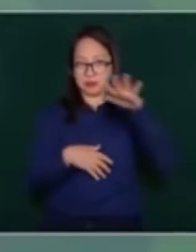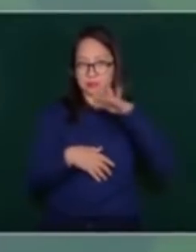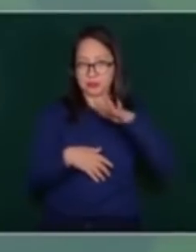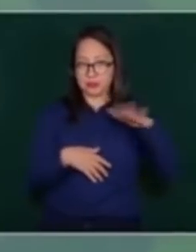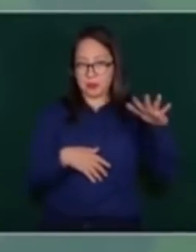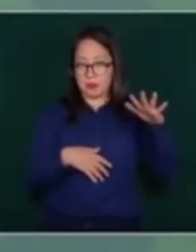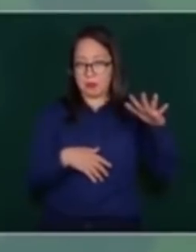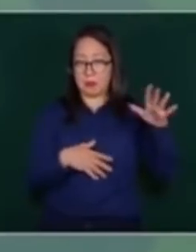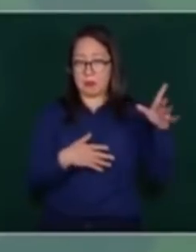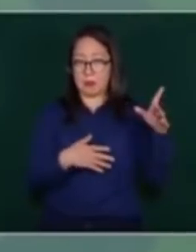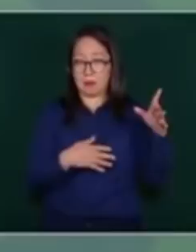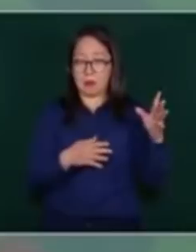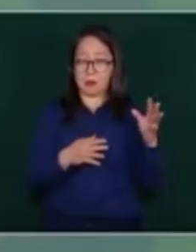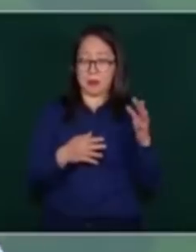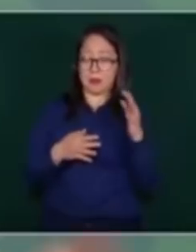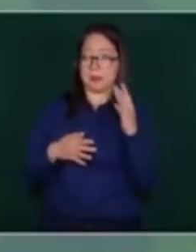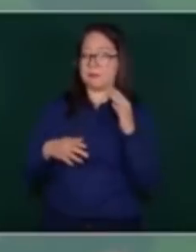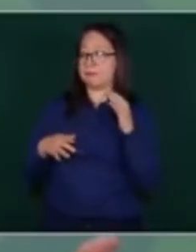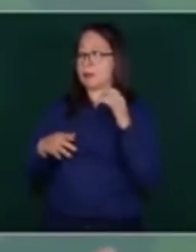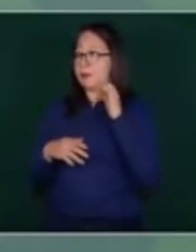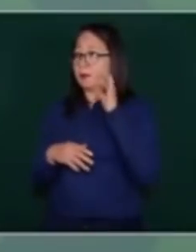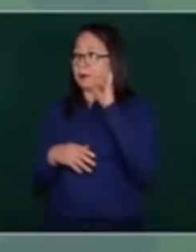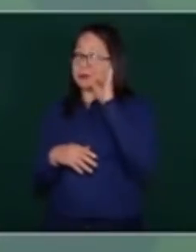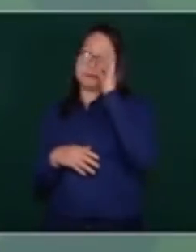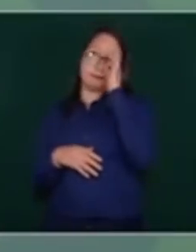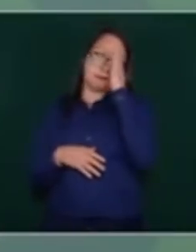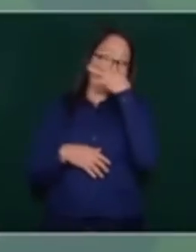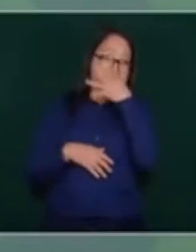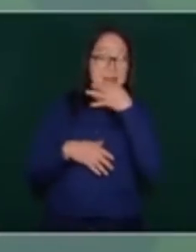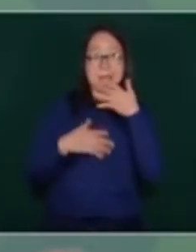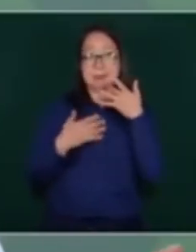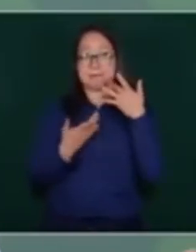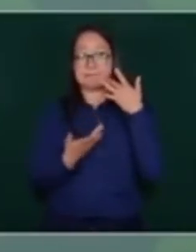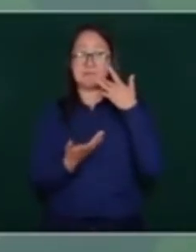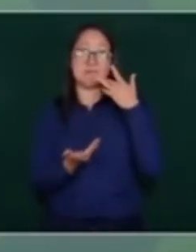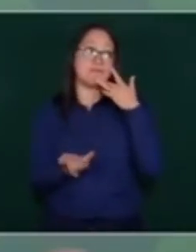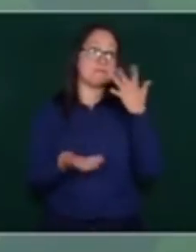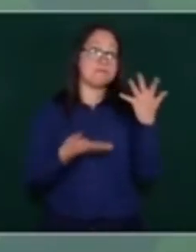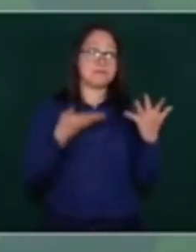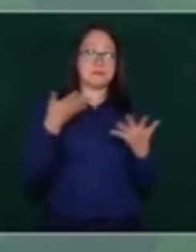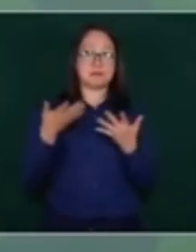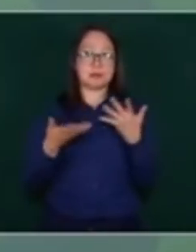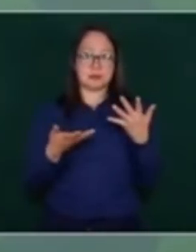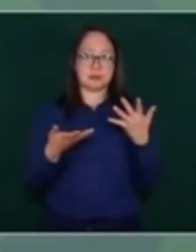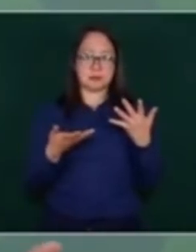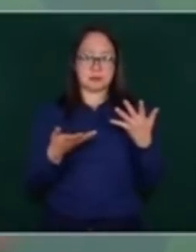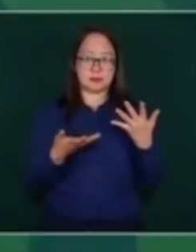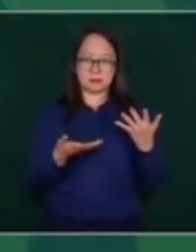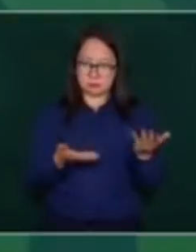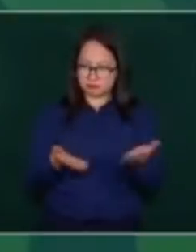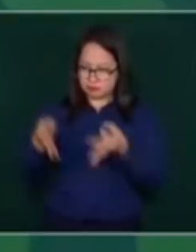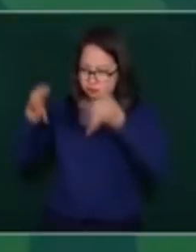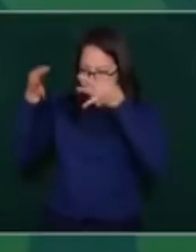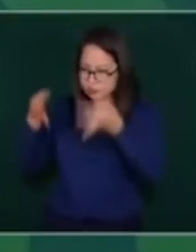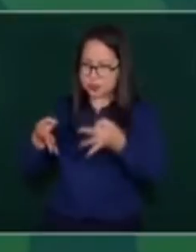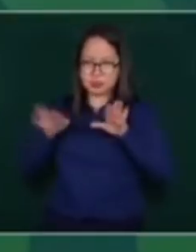De verdad, es un aeropuerto de calidad,